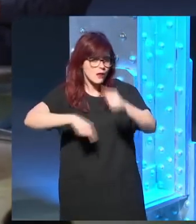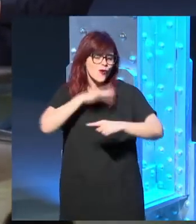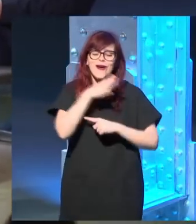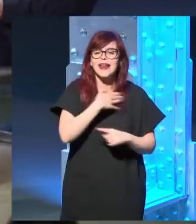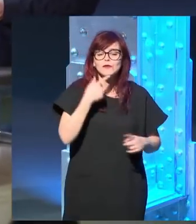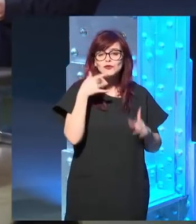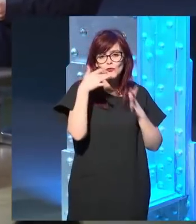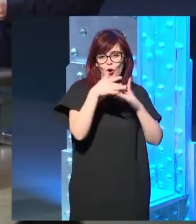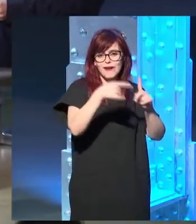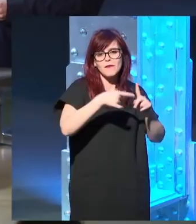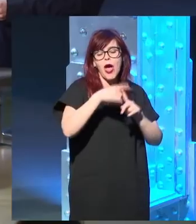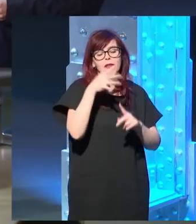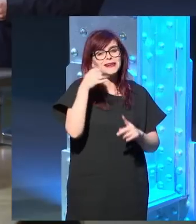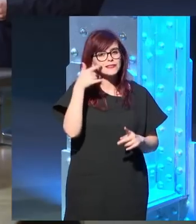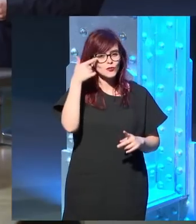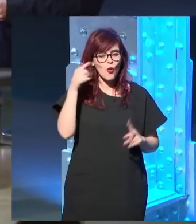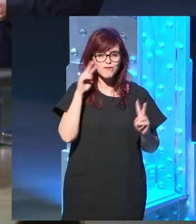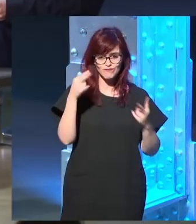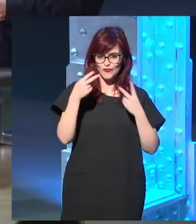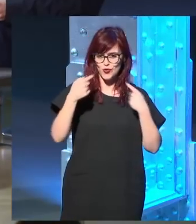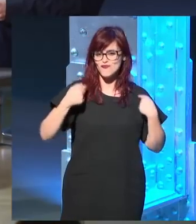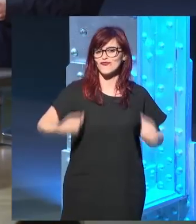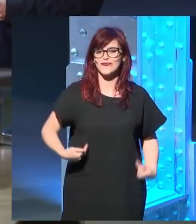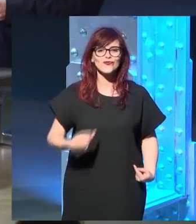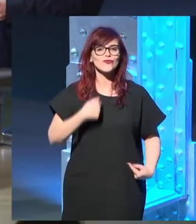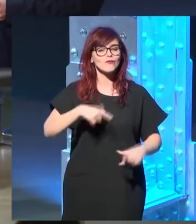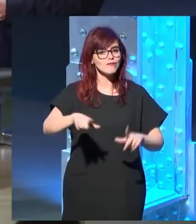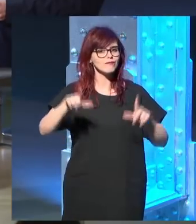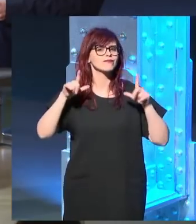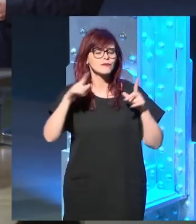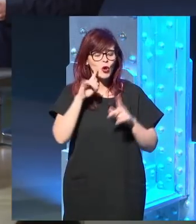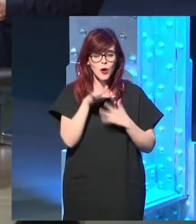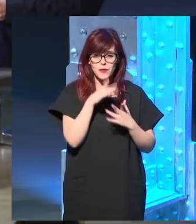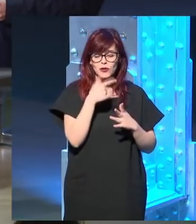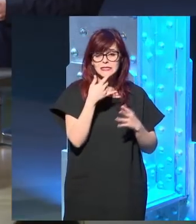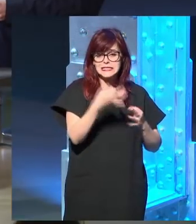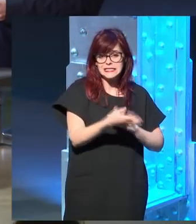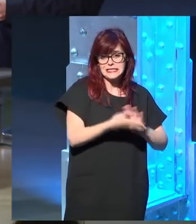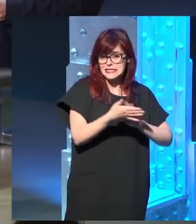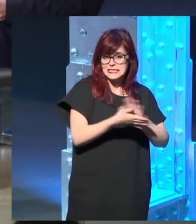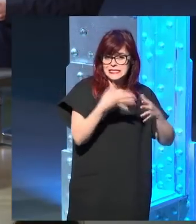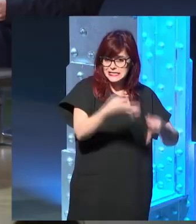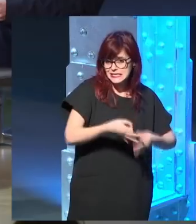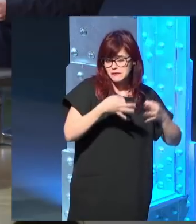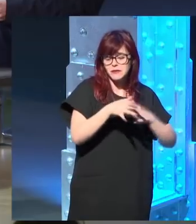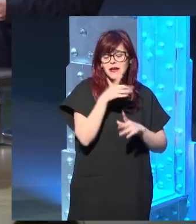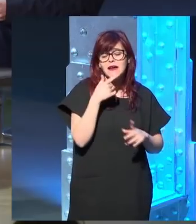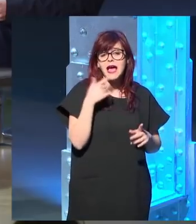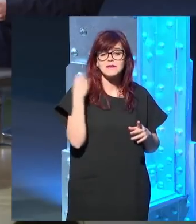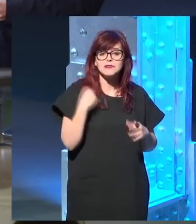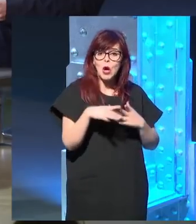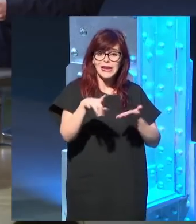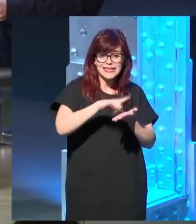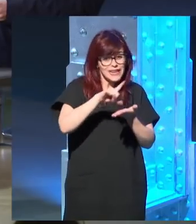referente, que no sea narcisista y hablamos mal de la metaliteratura hasta que nos damos cuenta que la literatura es